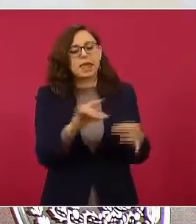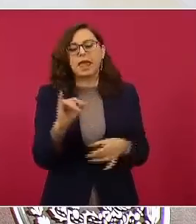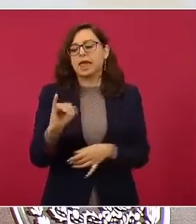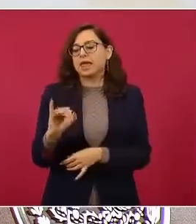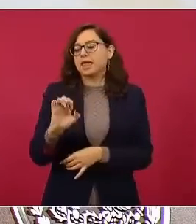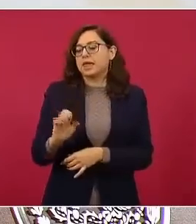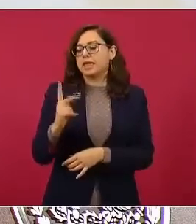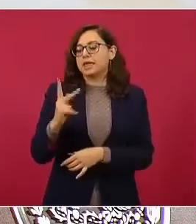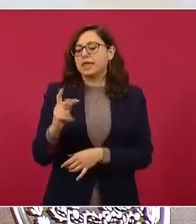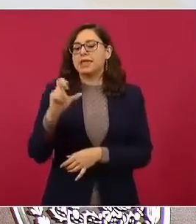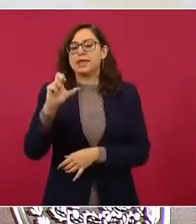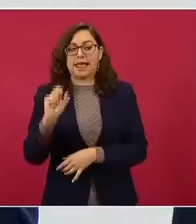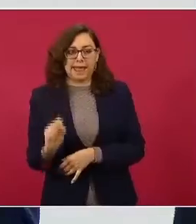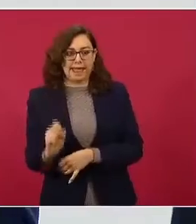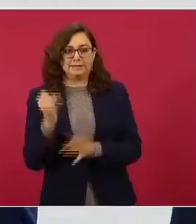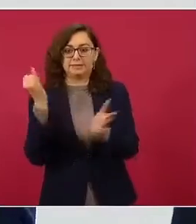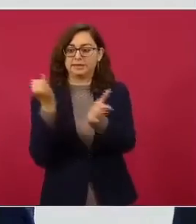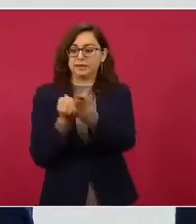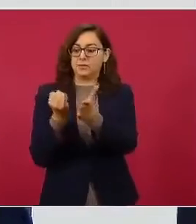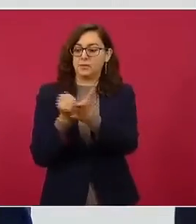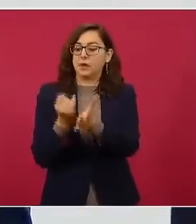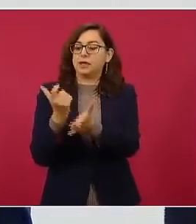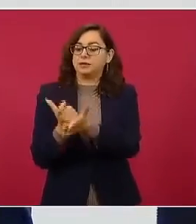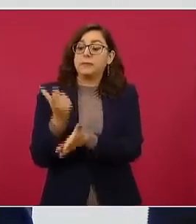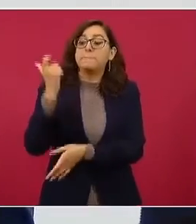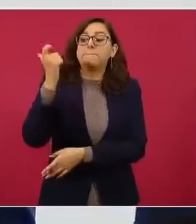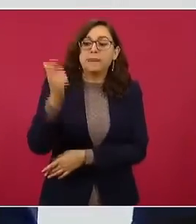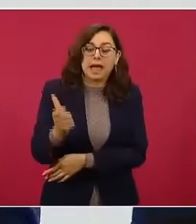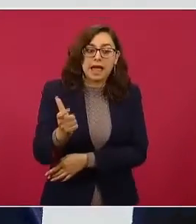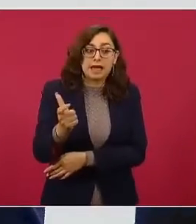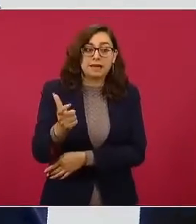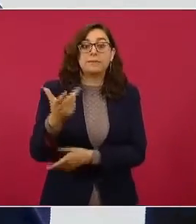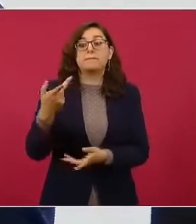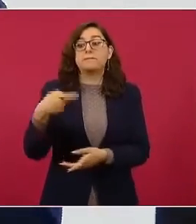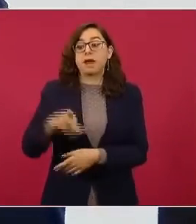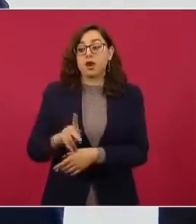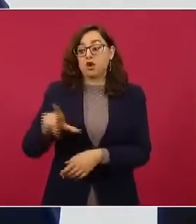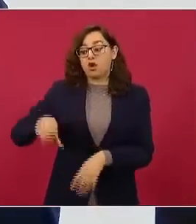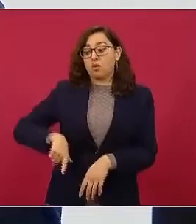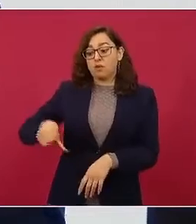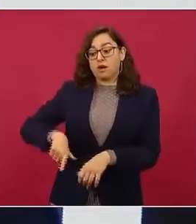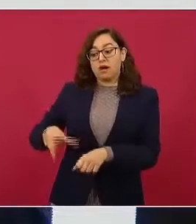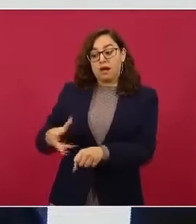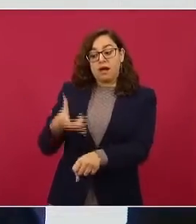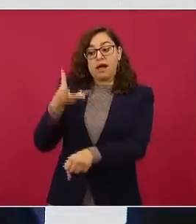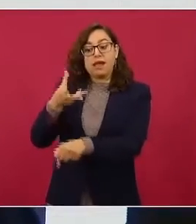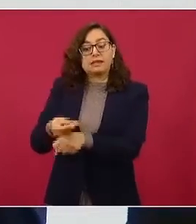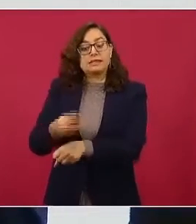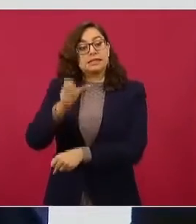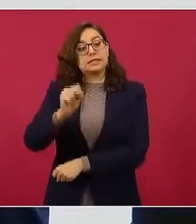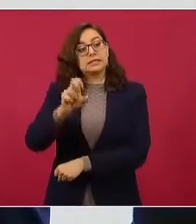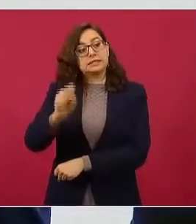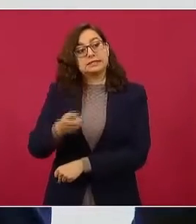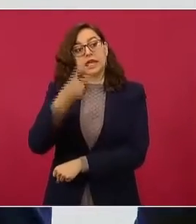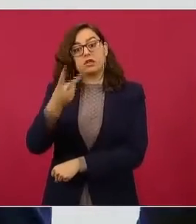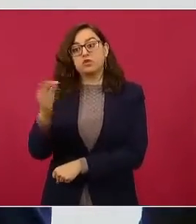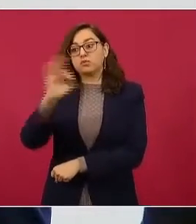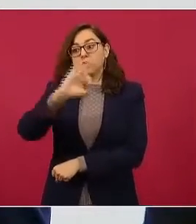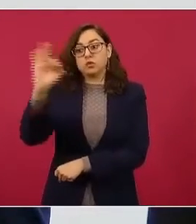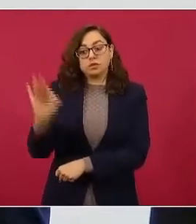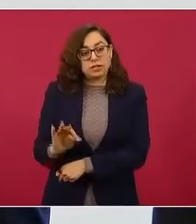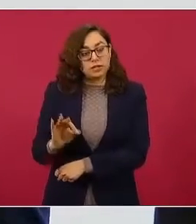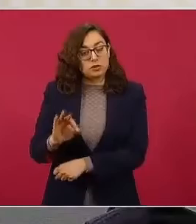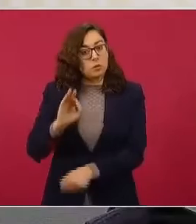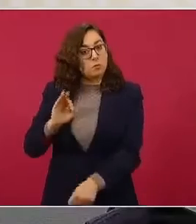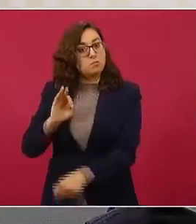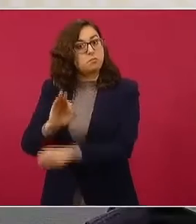62.25 no se está pagando esta semana para que se mantenga el precio promedio